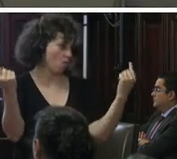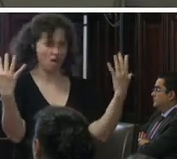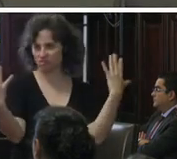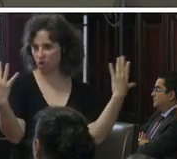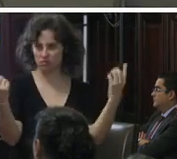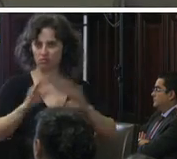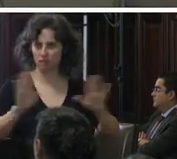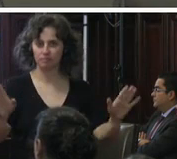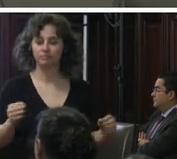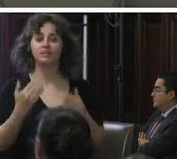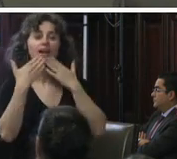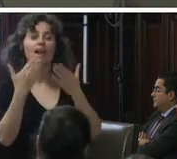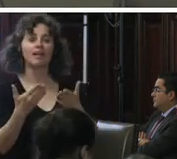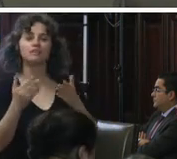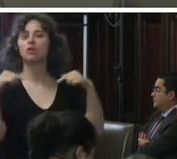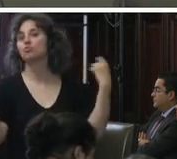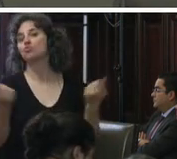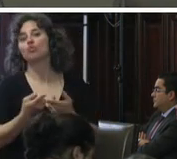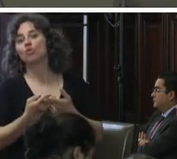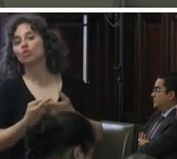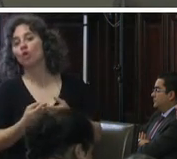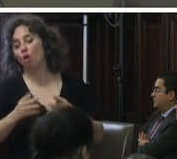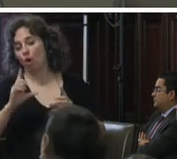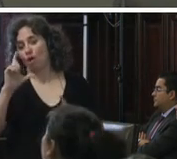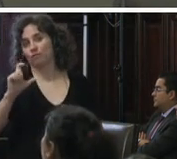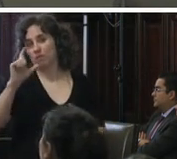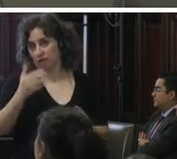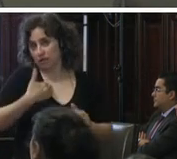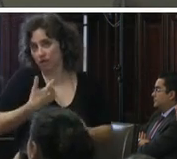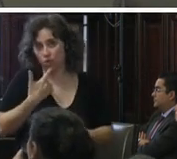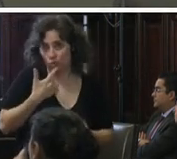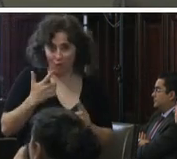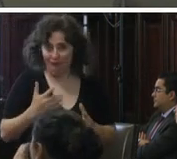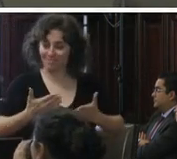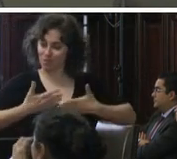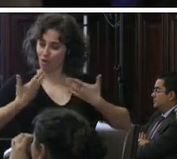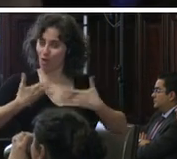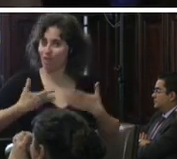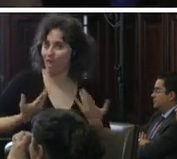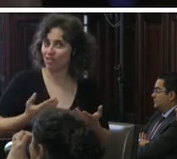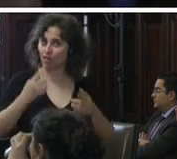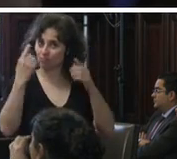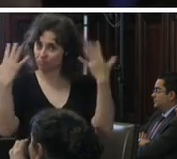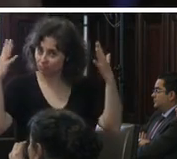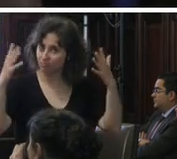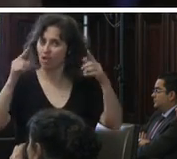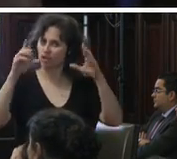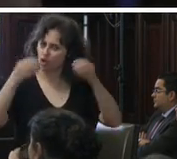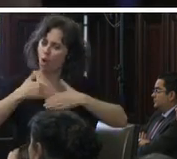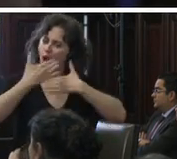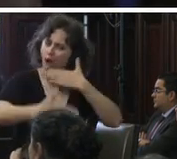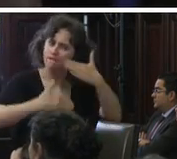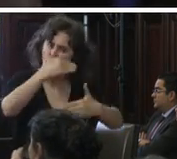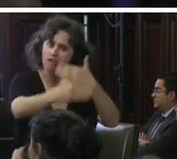Muchas gracias Nosotros sin duda celebramos con sinceridad todos los